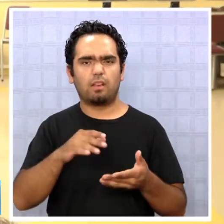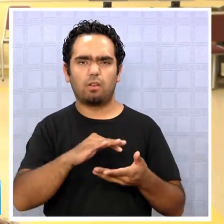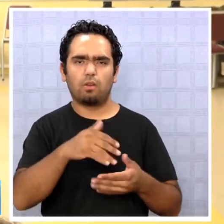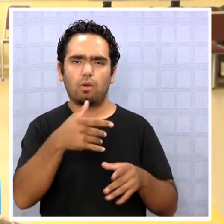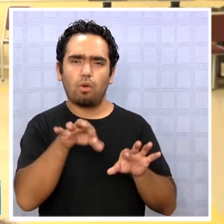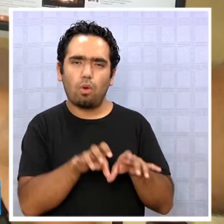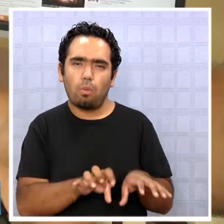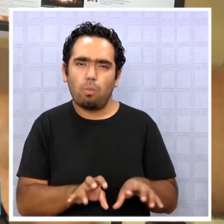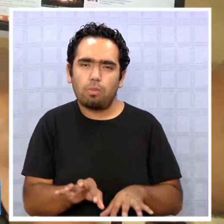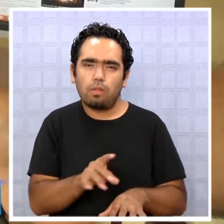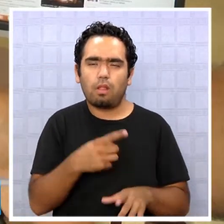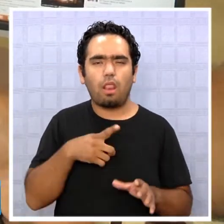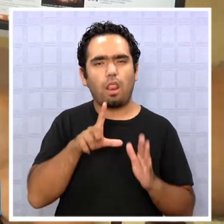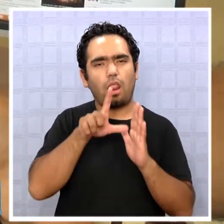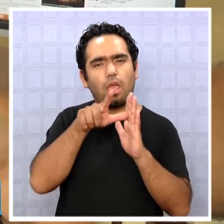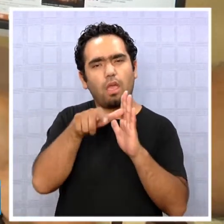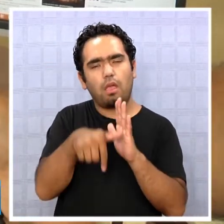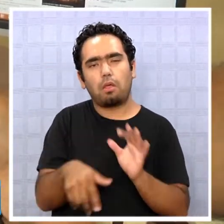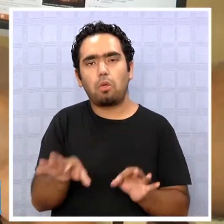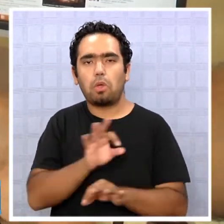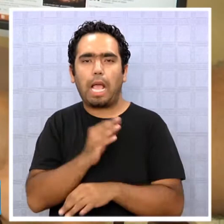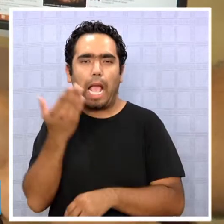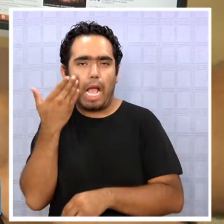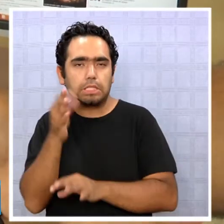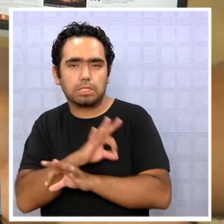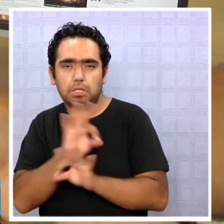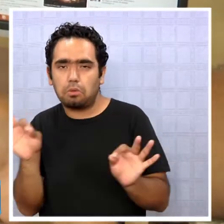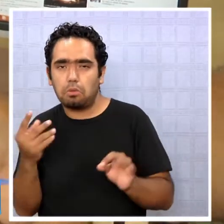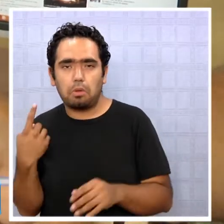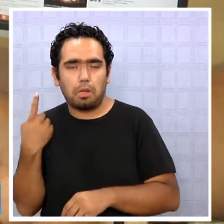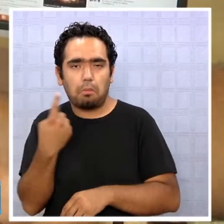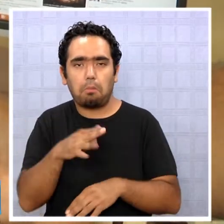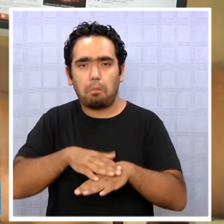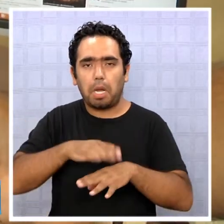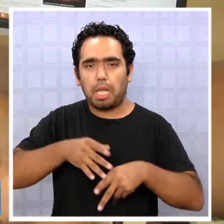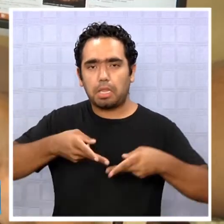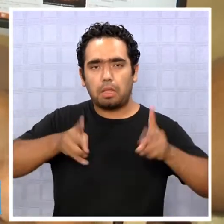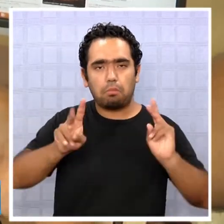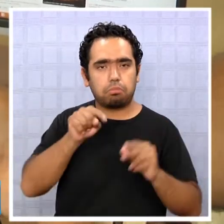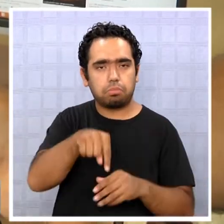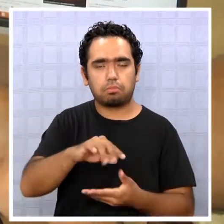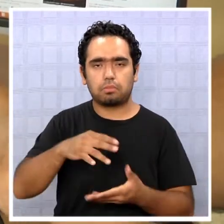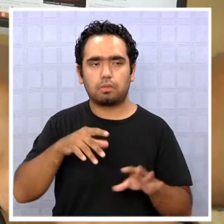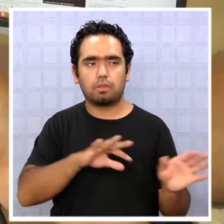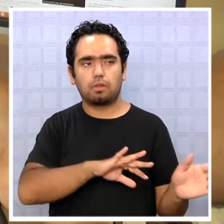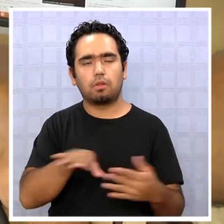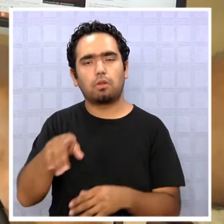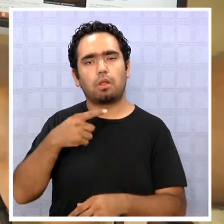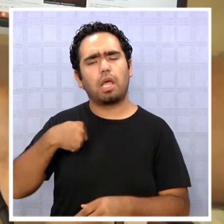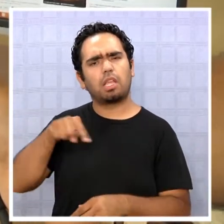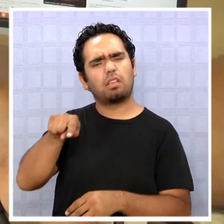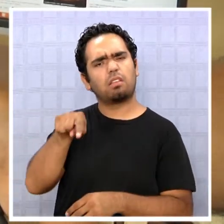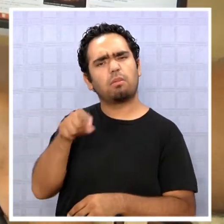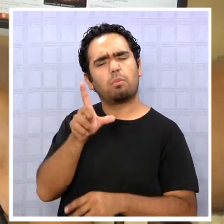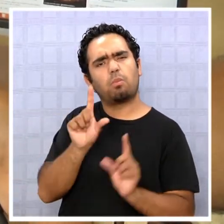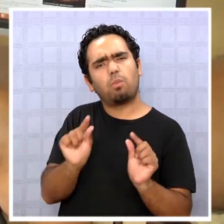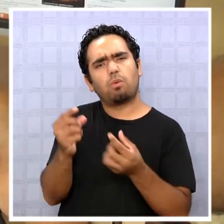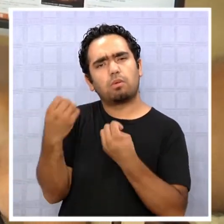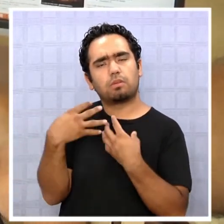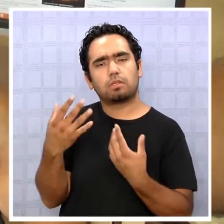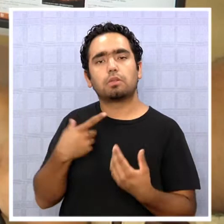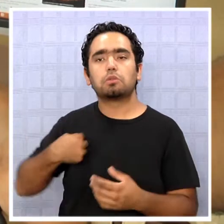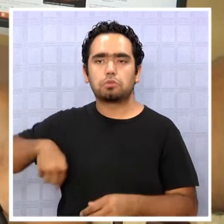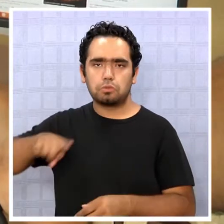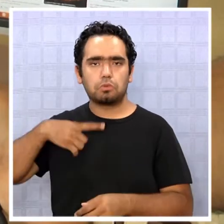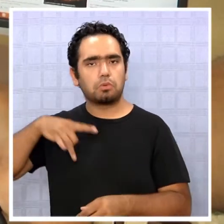prestan la sala. Acá igual nos han enseñado hartas cosas, allá sabíamos hacer gráfico, powerpoint, que es como lo básico, como